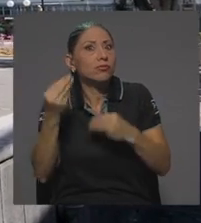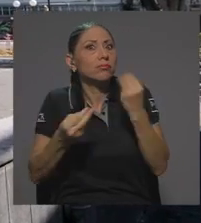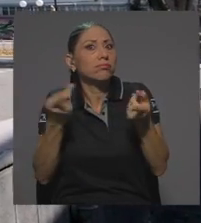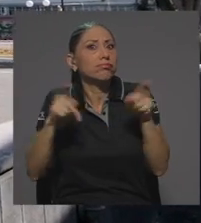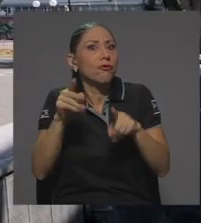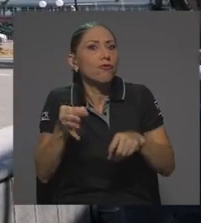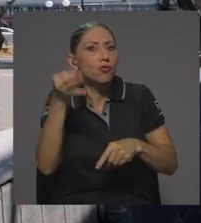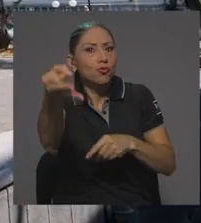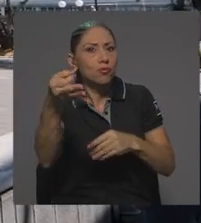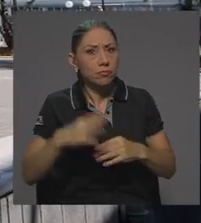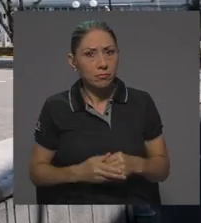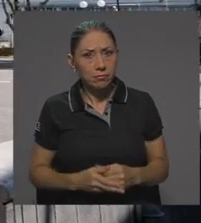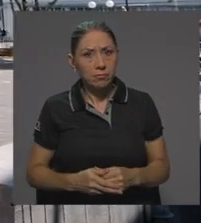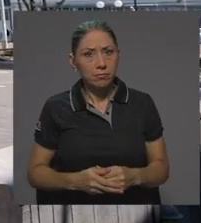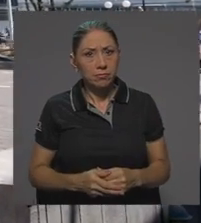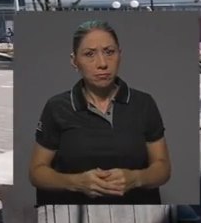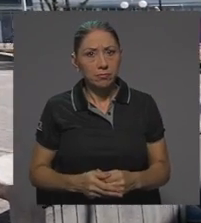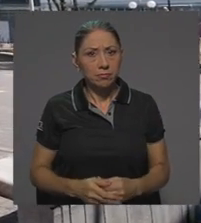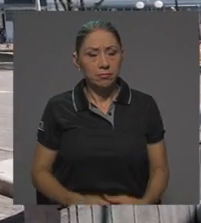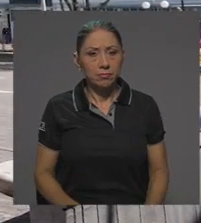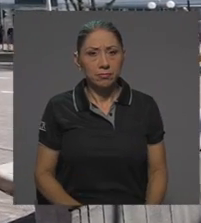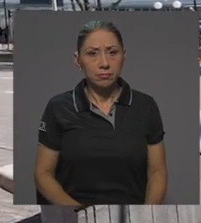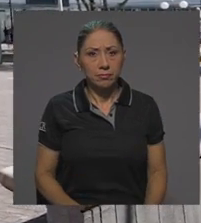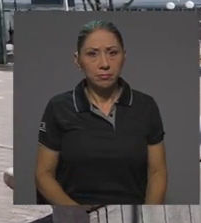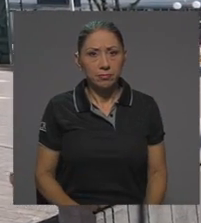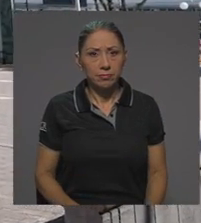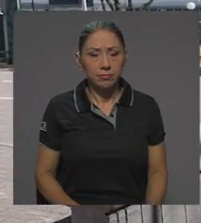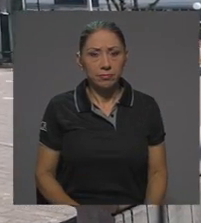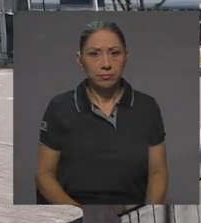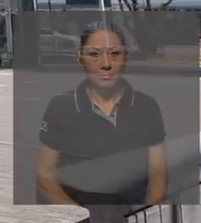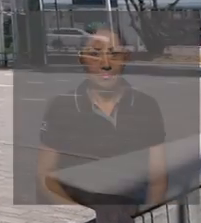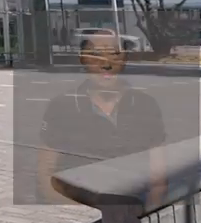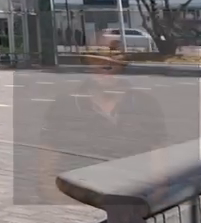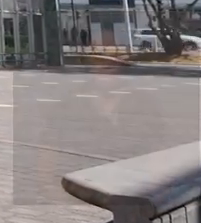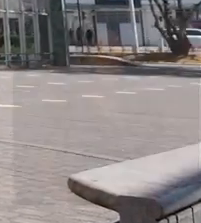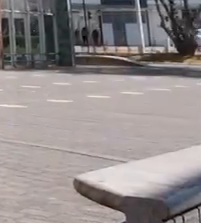¡Gracias! ¡Gracias! ¡Gracias! ¡Gracias! ¡Gracias!